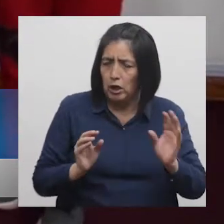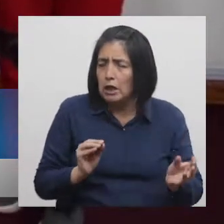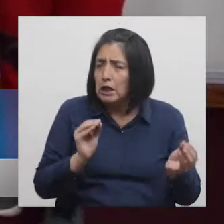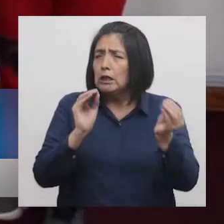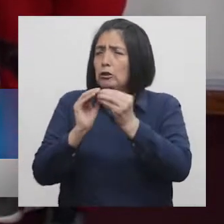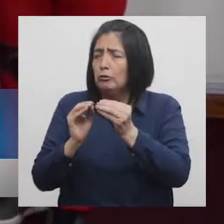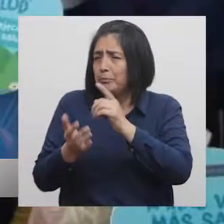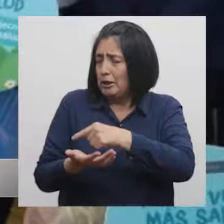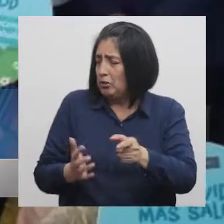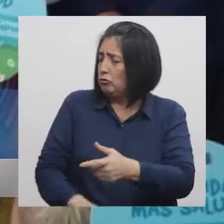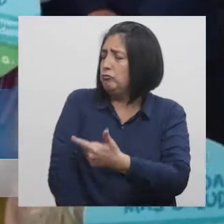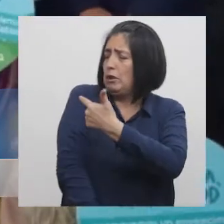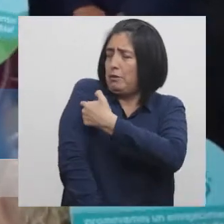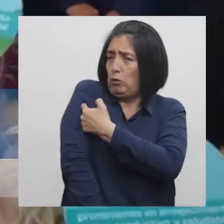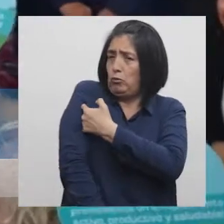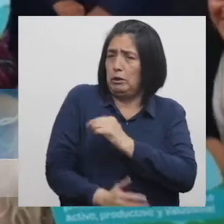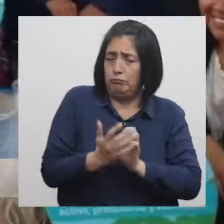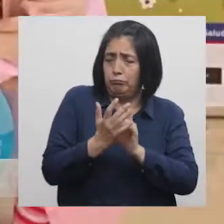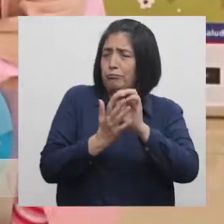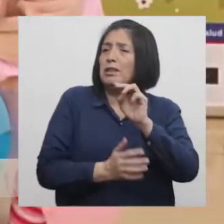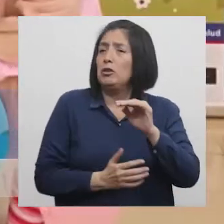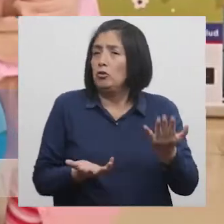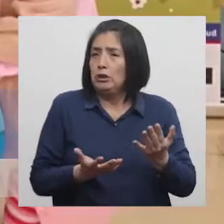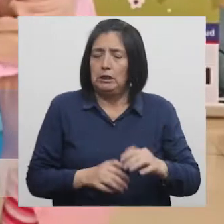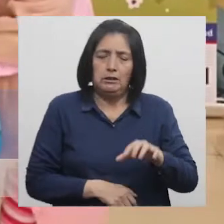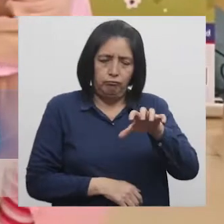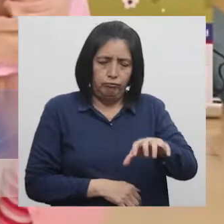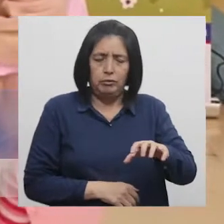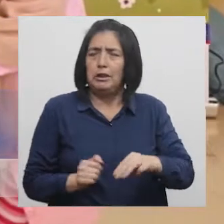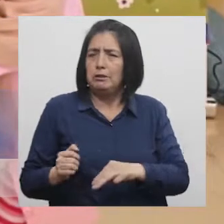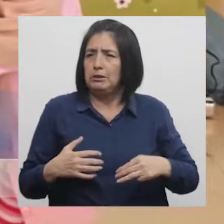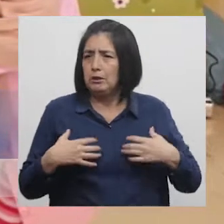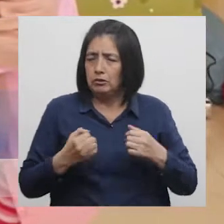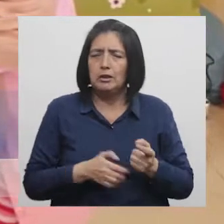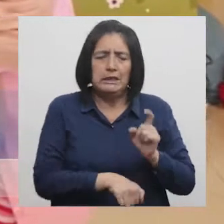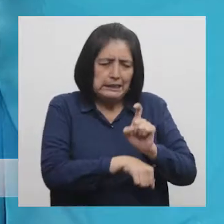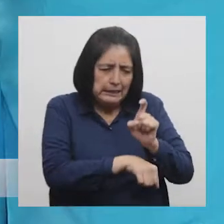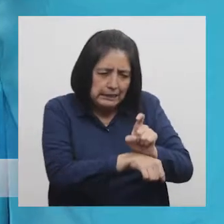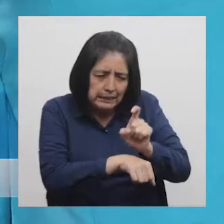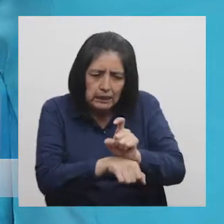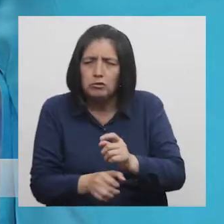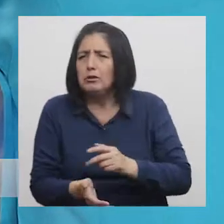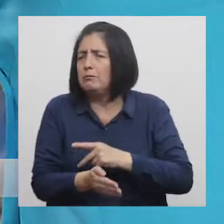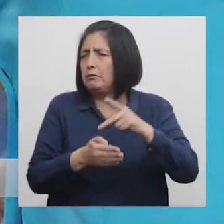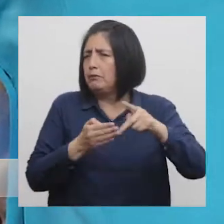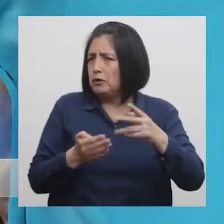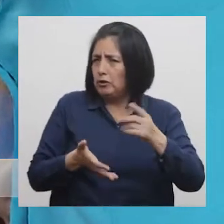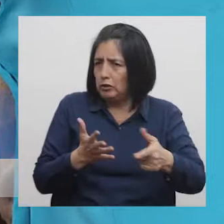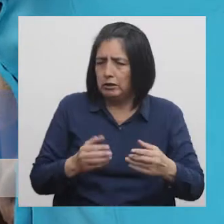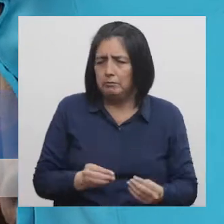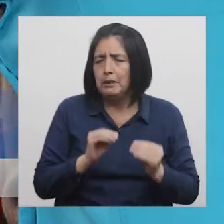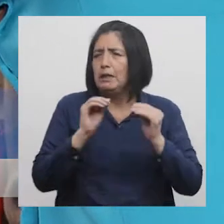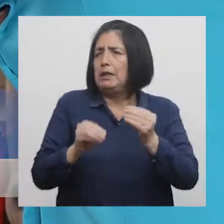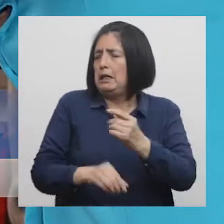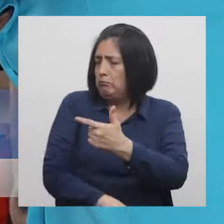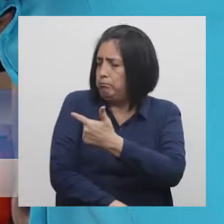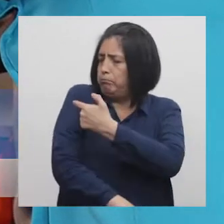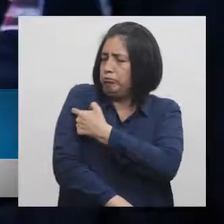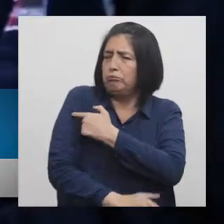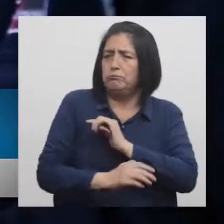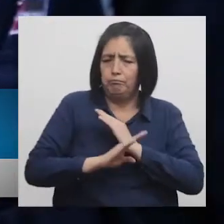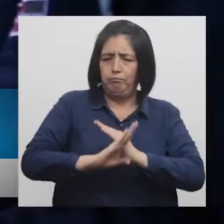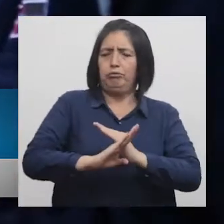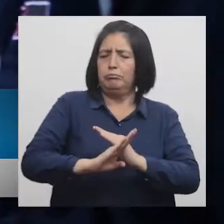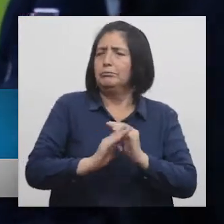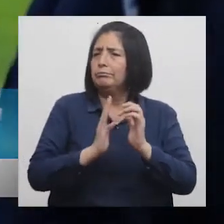vacuna contra el neumococo en la sede del MinSA, donde se inició el entrenamiento al personal de salud para la aplicación de esta vacuna antinemocócica.